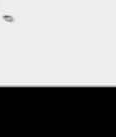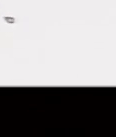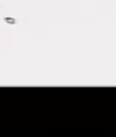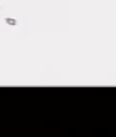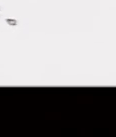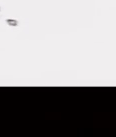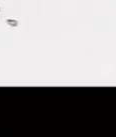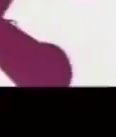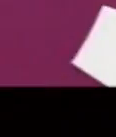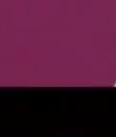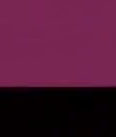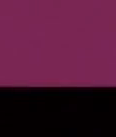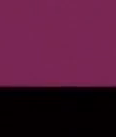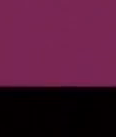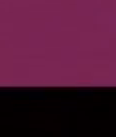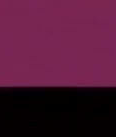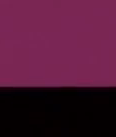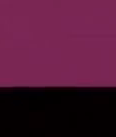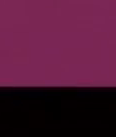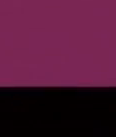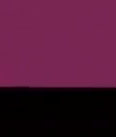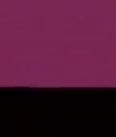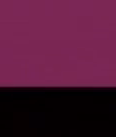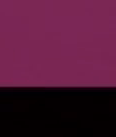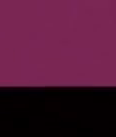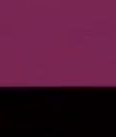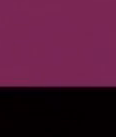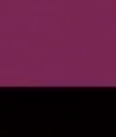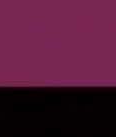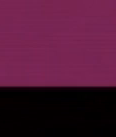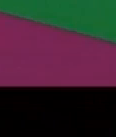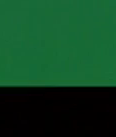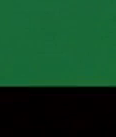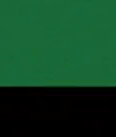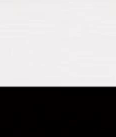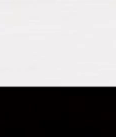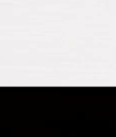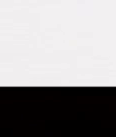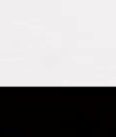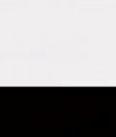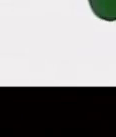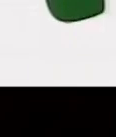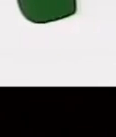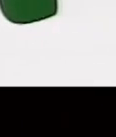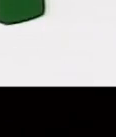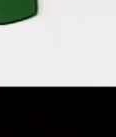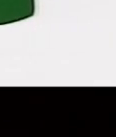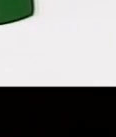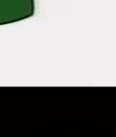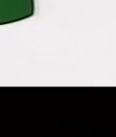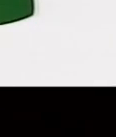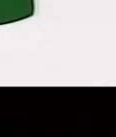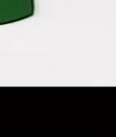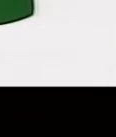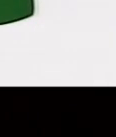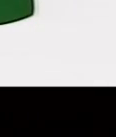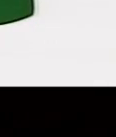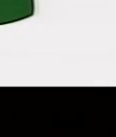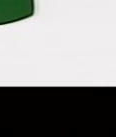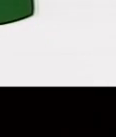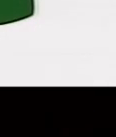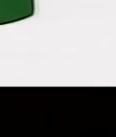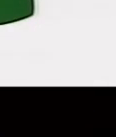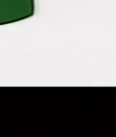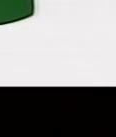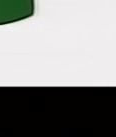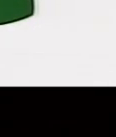y caen ubicándose rápidamente en la superficie, por lo que es acertado limpiar estas regularmente, en particular